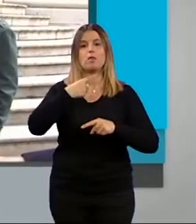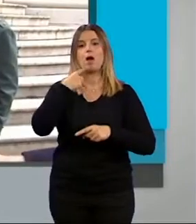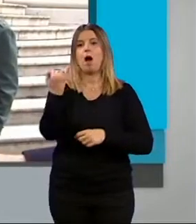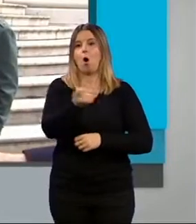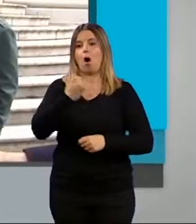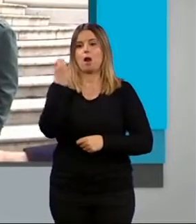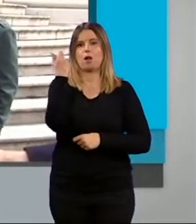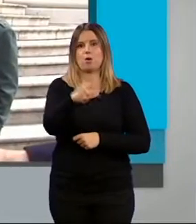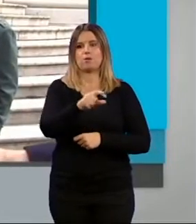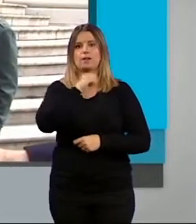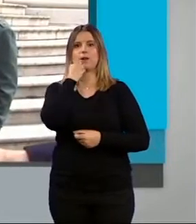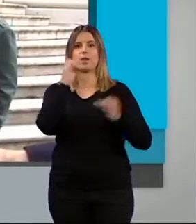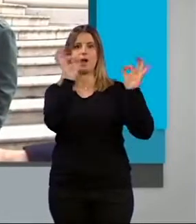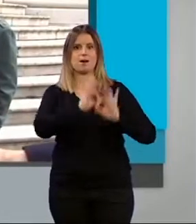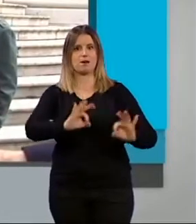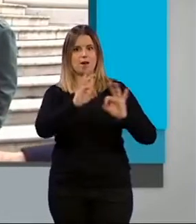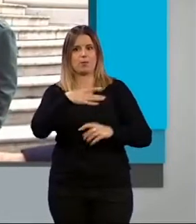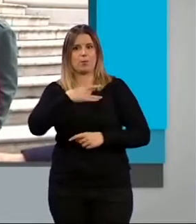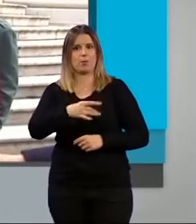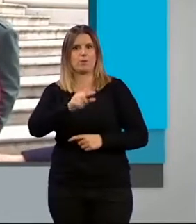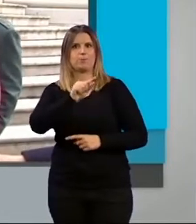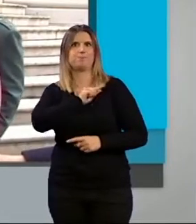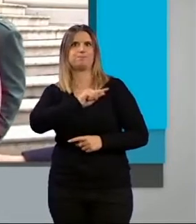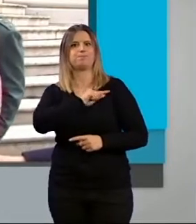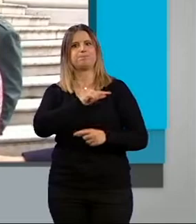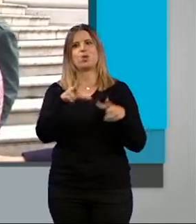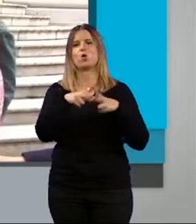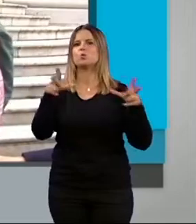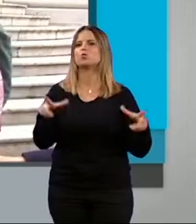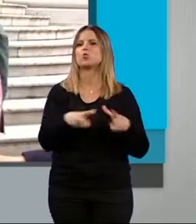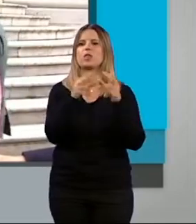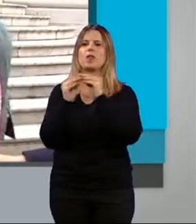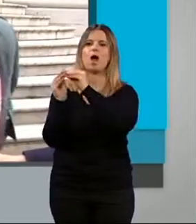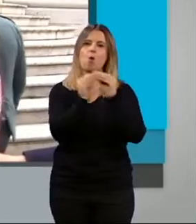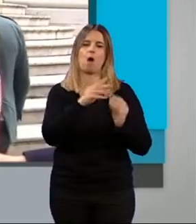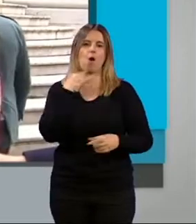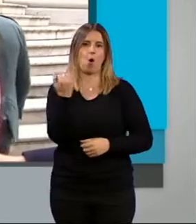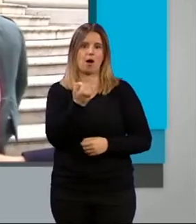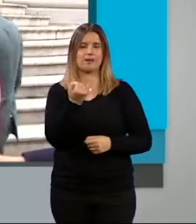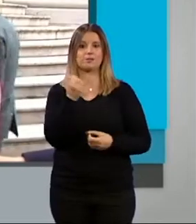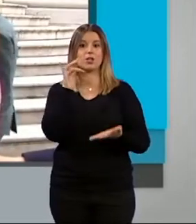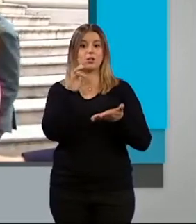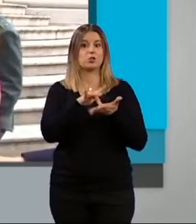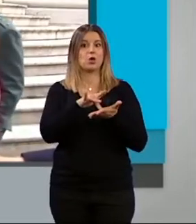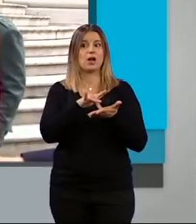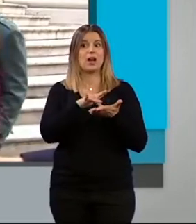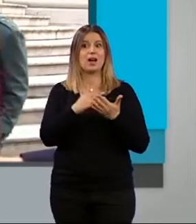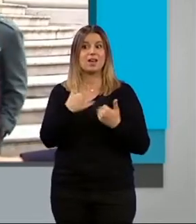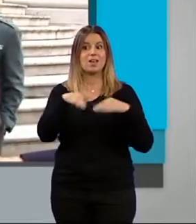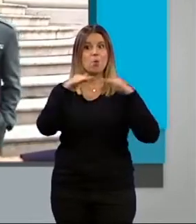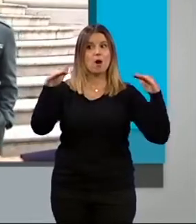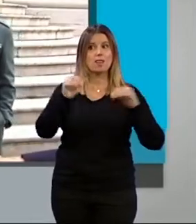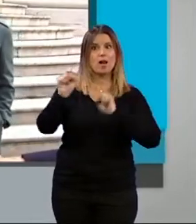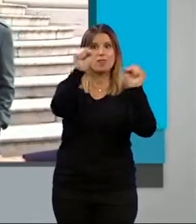reivindicando y que pudiéramos sentirnos en una sociedad absolutamente entre iguales. Cuando hay que defender la igualdad es porque hay algunos